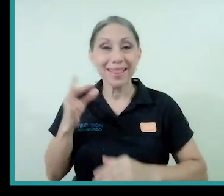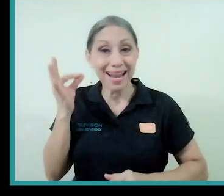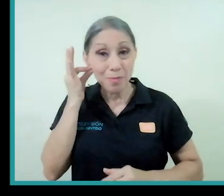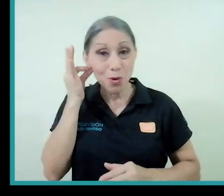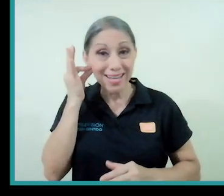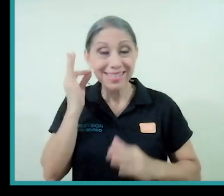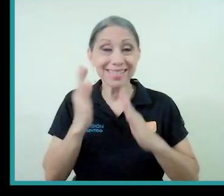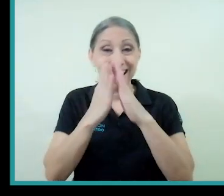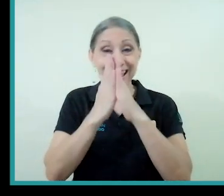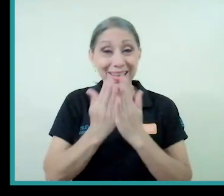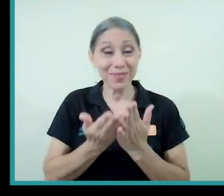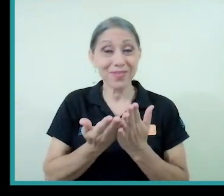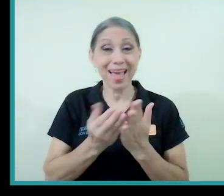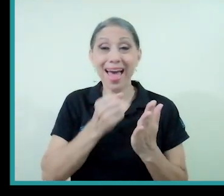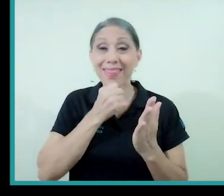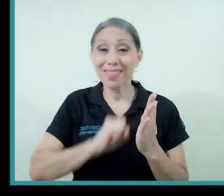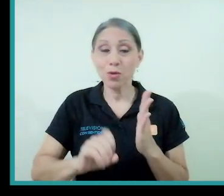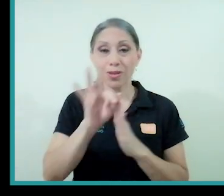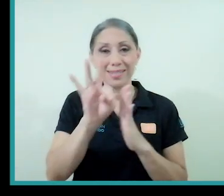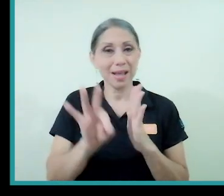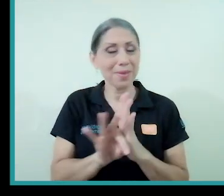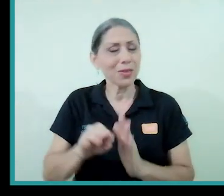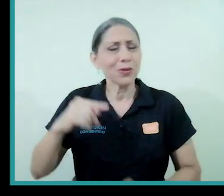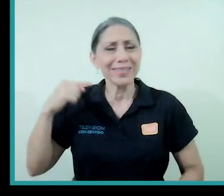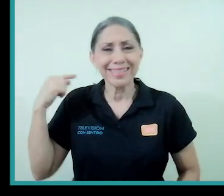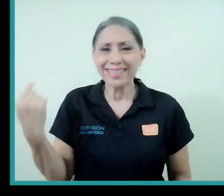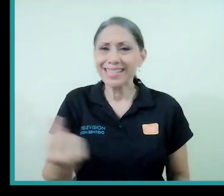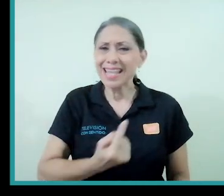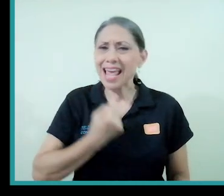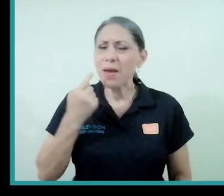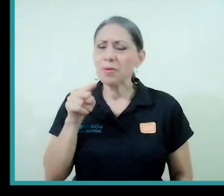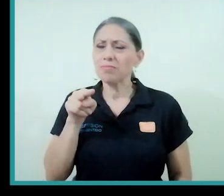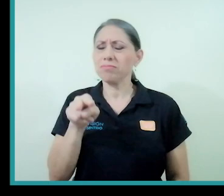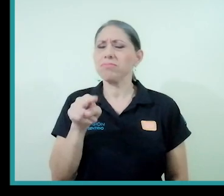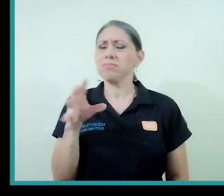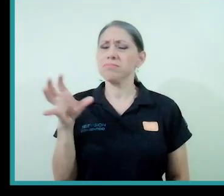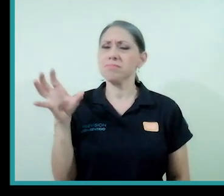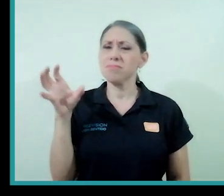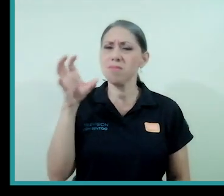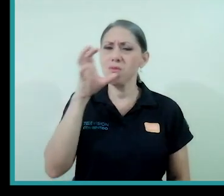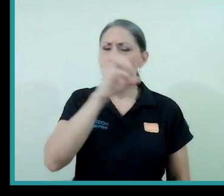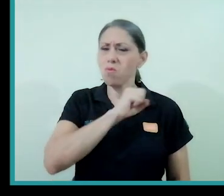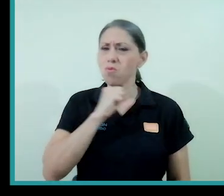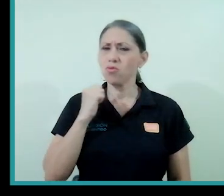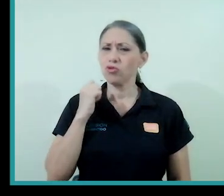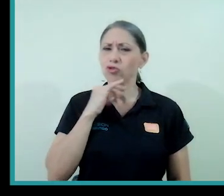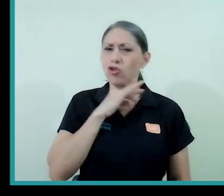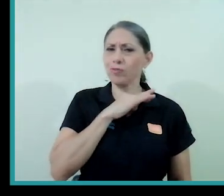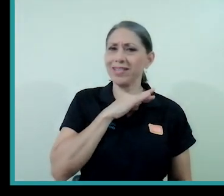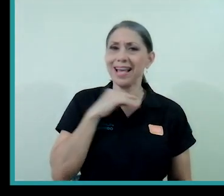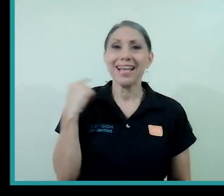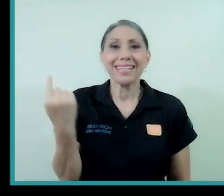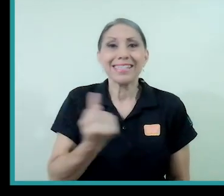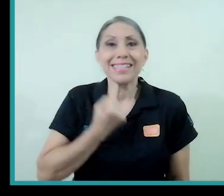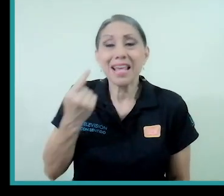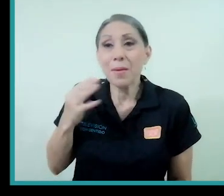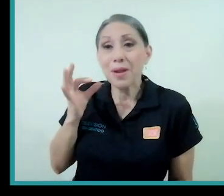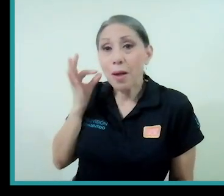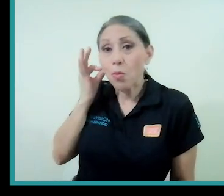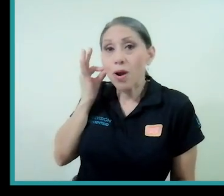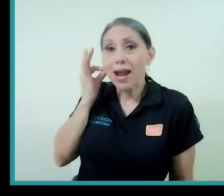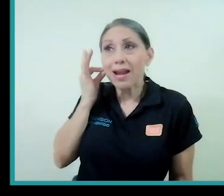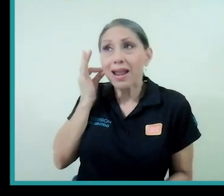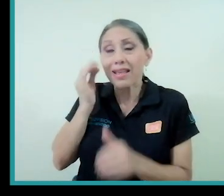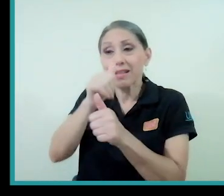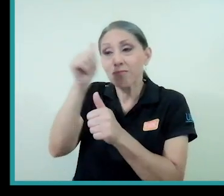lo menos en el Antiguo Testamento siempre va a ser de mucha sospecha siempre tenemos que estar bajo el control de los hombres